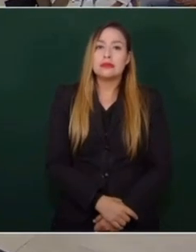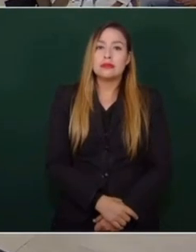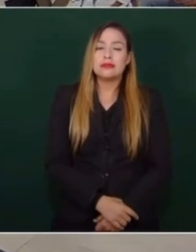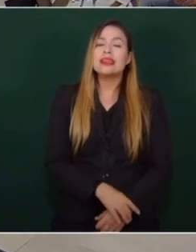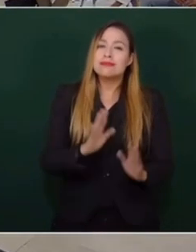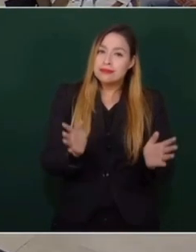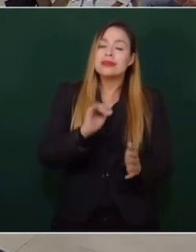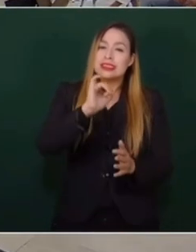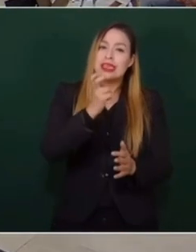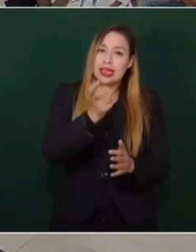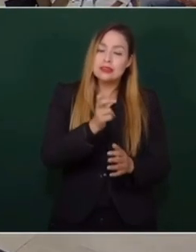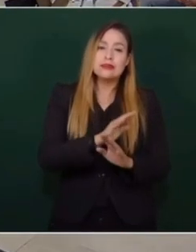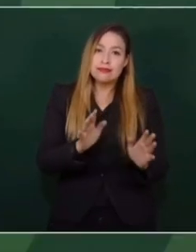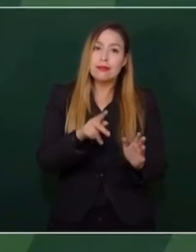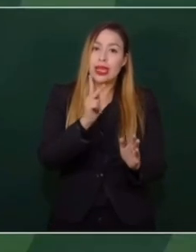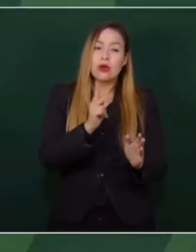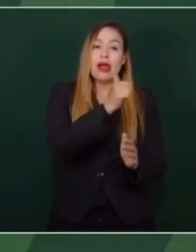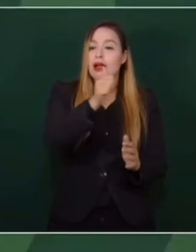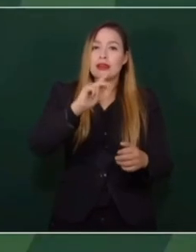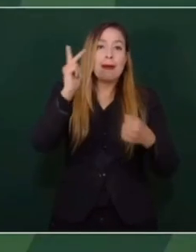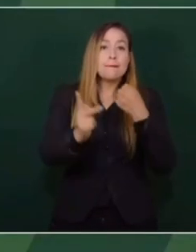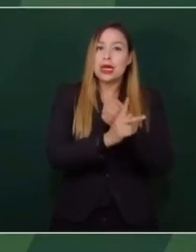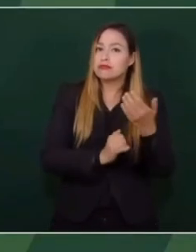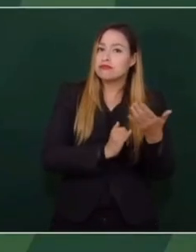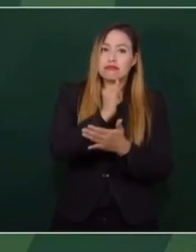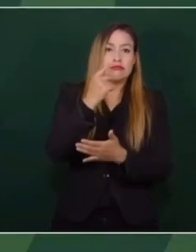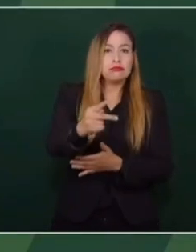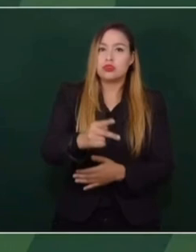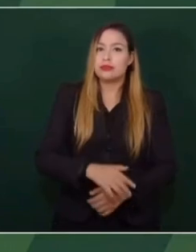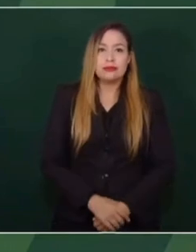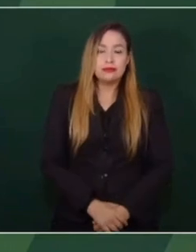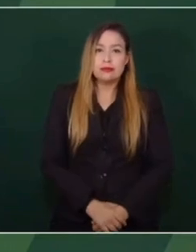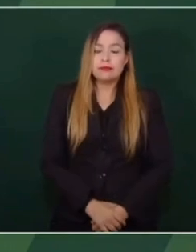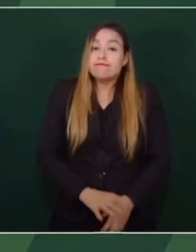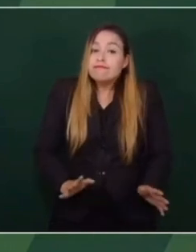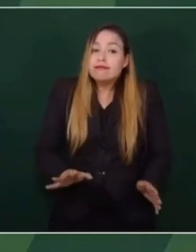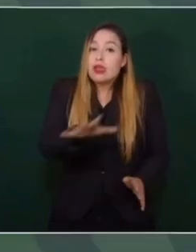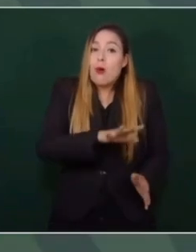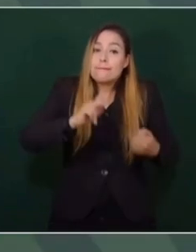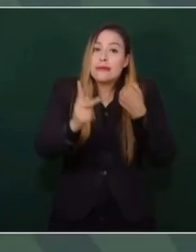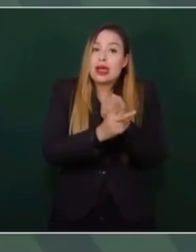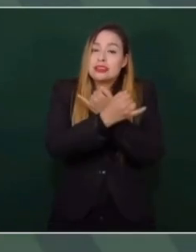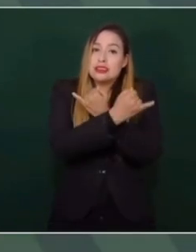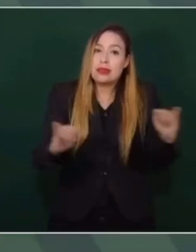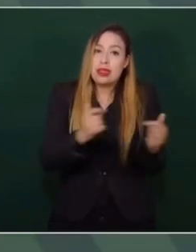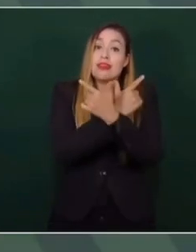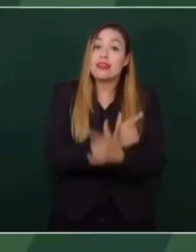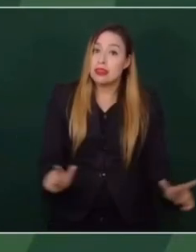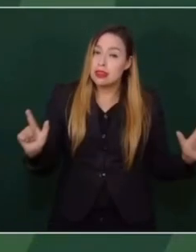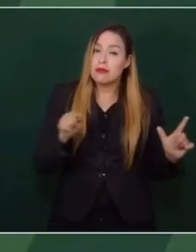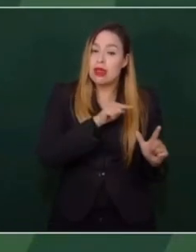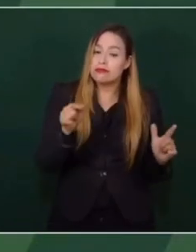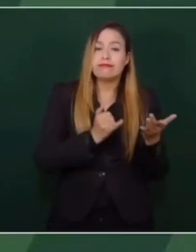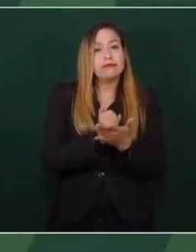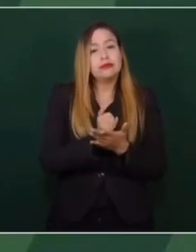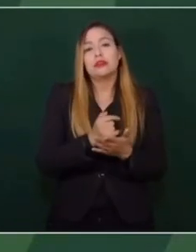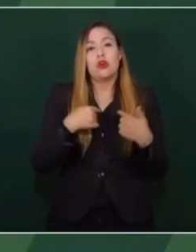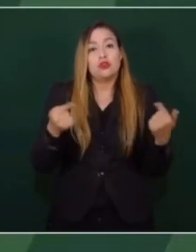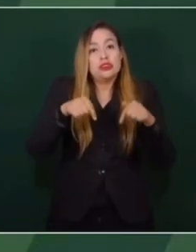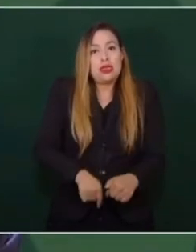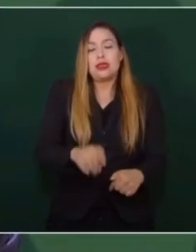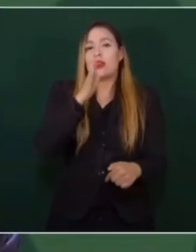Sí, pero es decisión de cada quien. Independiente, soberana, cada quien tiene que decidir. Nosotros no vamos